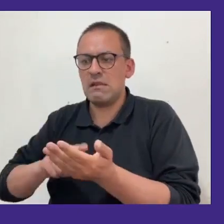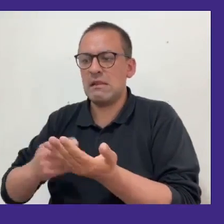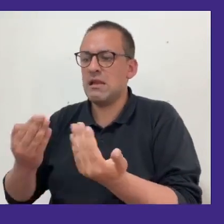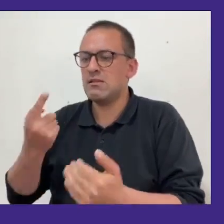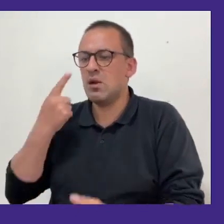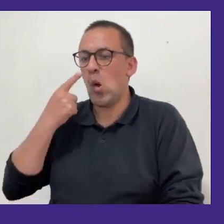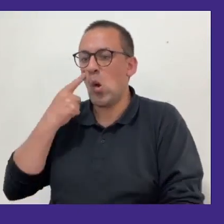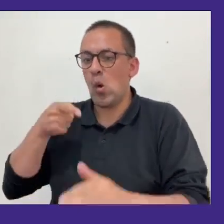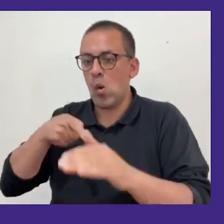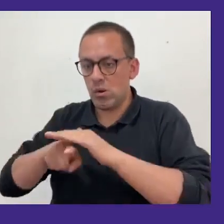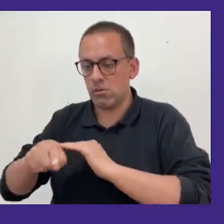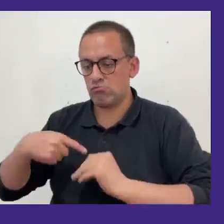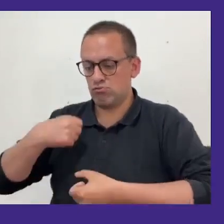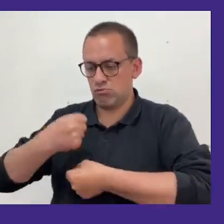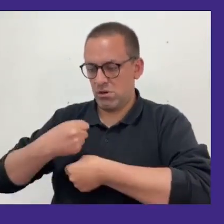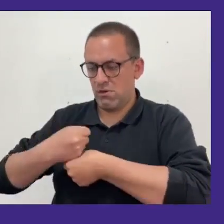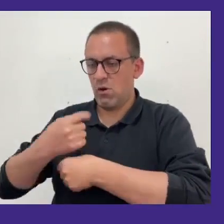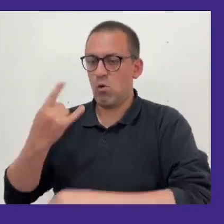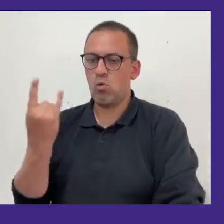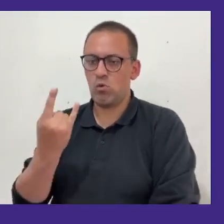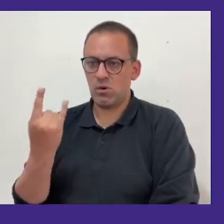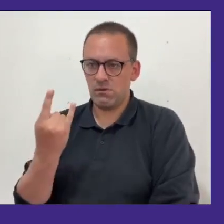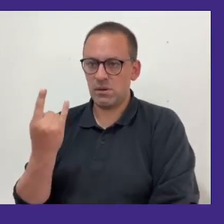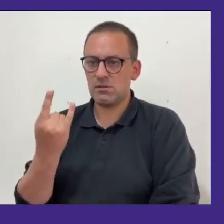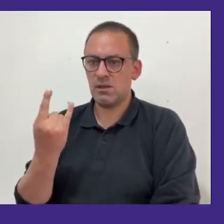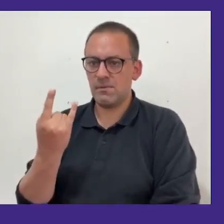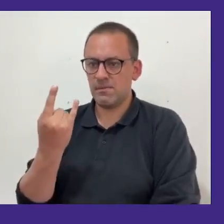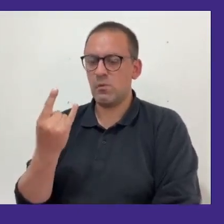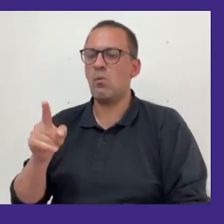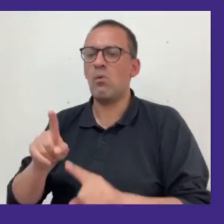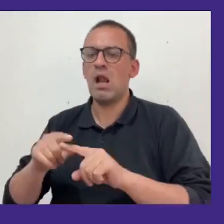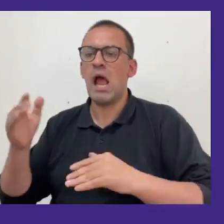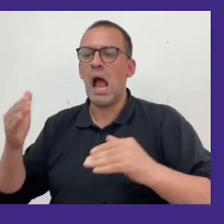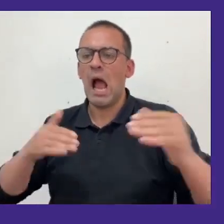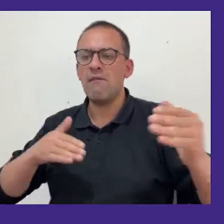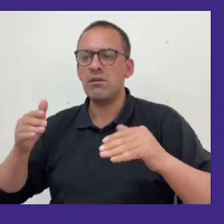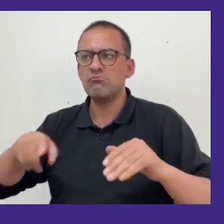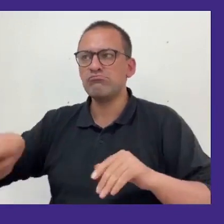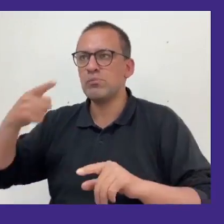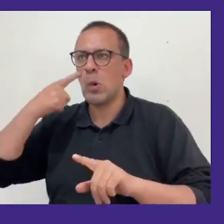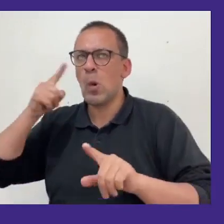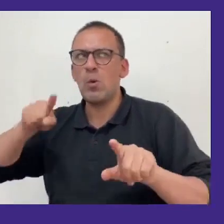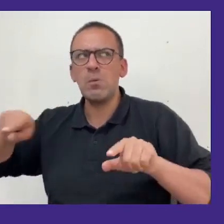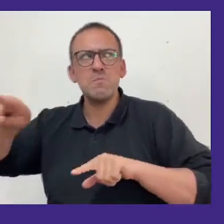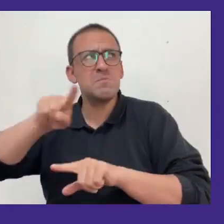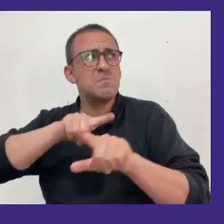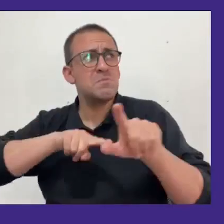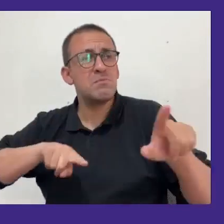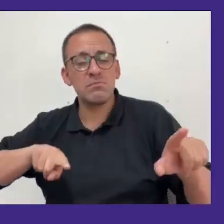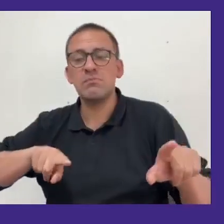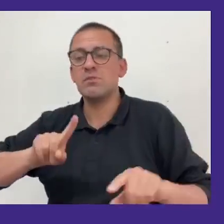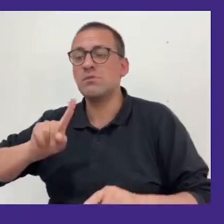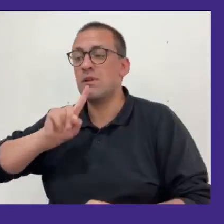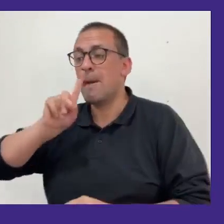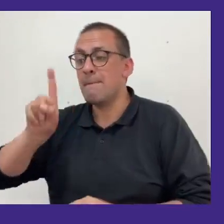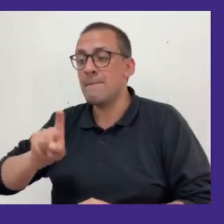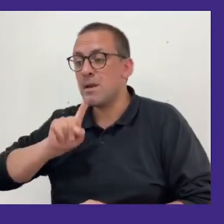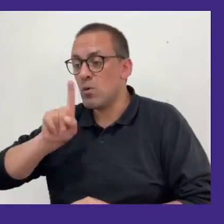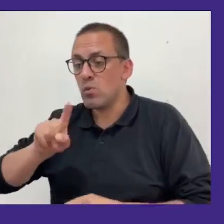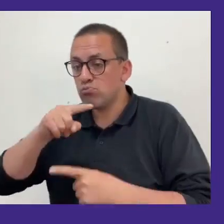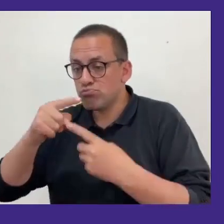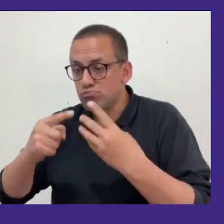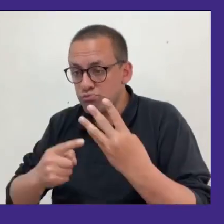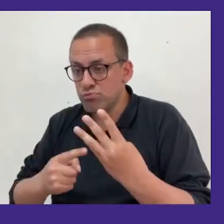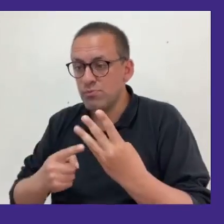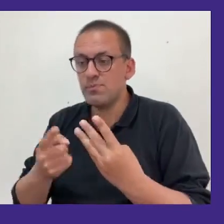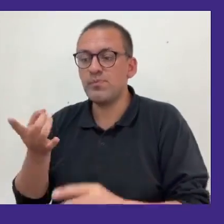yo trabajo en la universidad y aún así a veces hay cosas que no conozco o sea las preguntas que tiene este proyecto